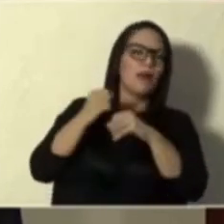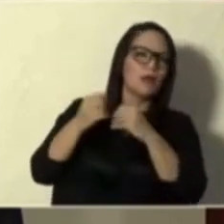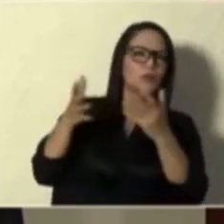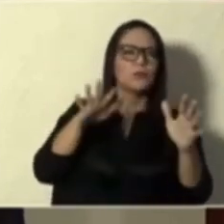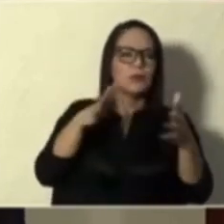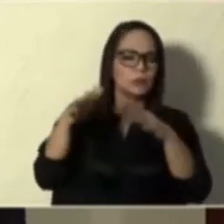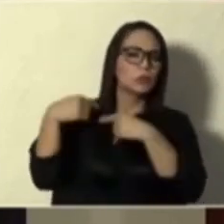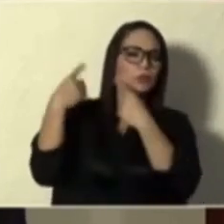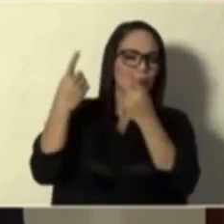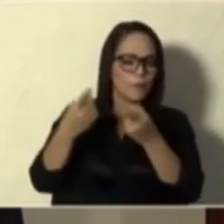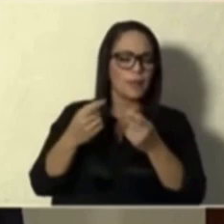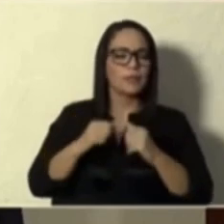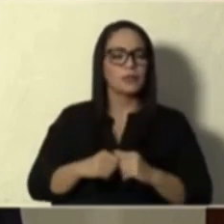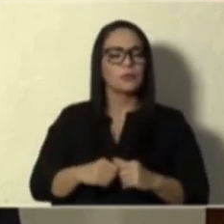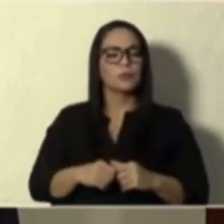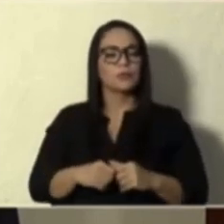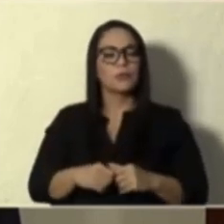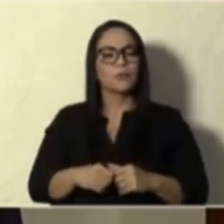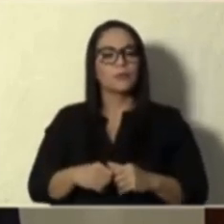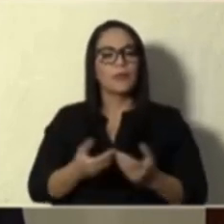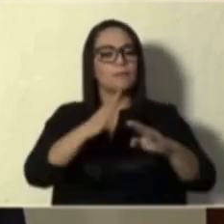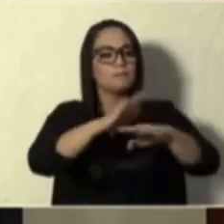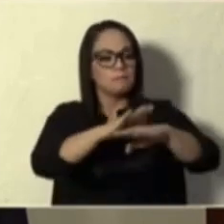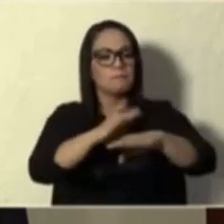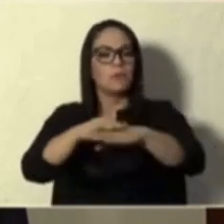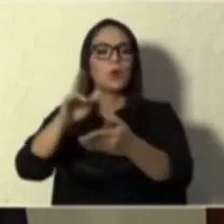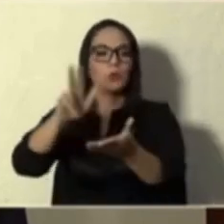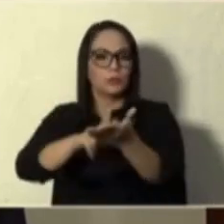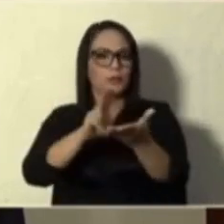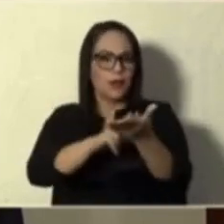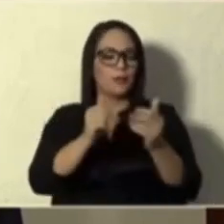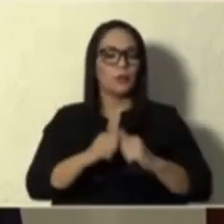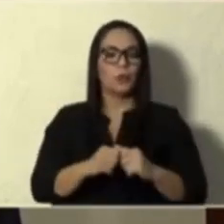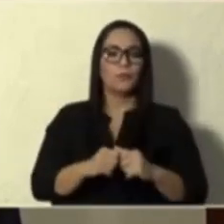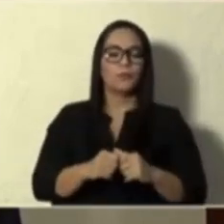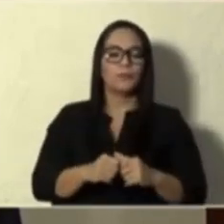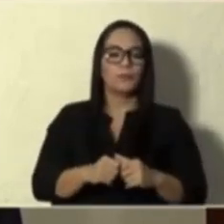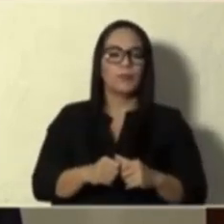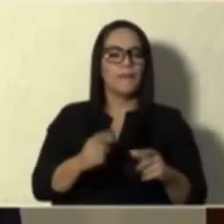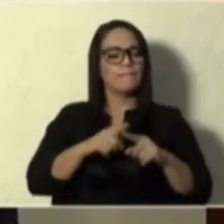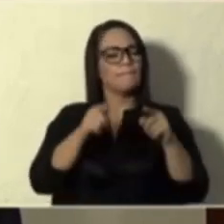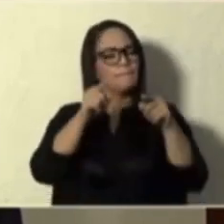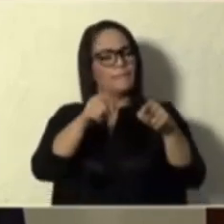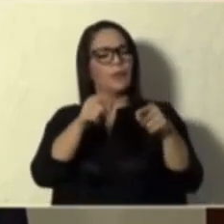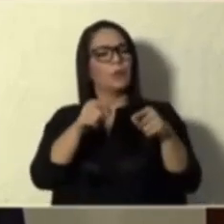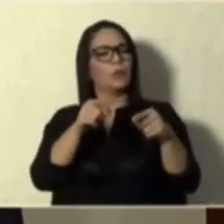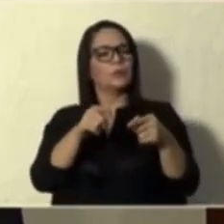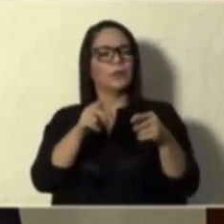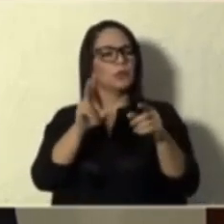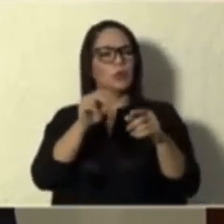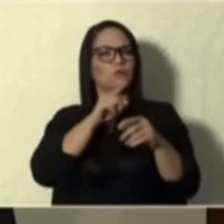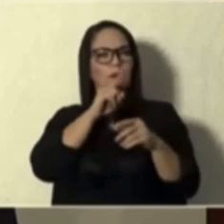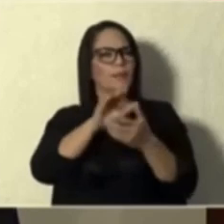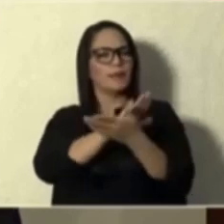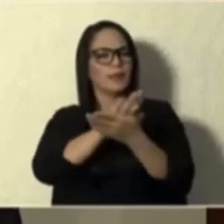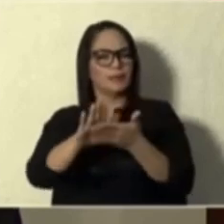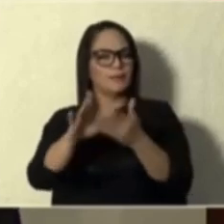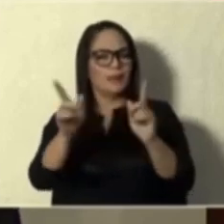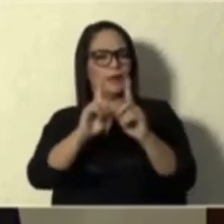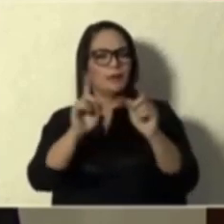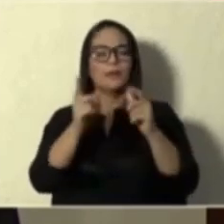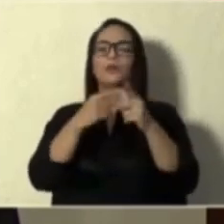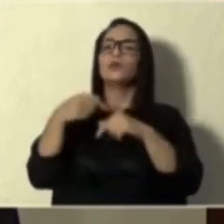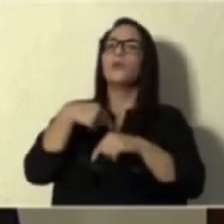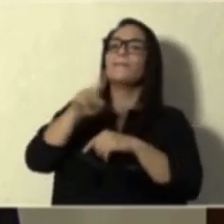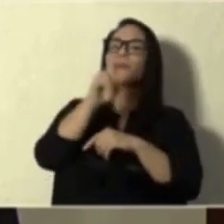que se han venido dando las concesiones por contrato. Esta figura no ha sido muy transparente, o no lo es transparente. Mi